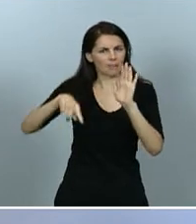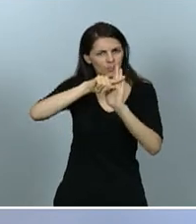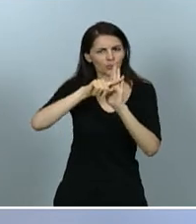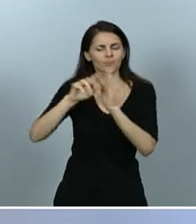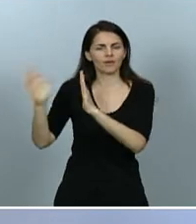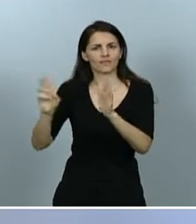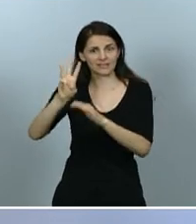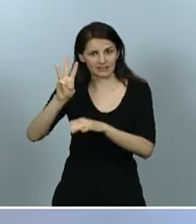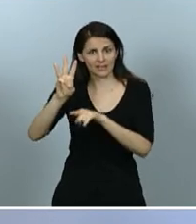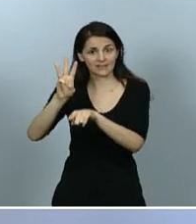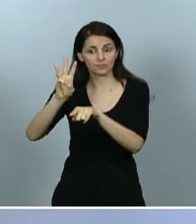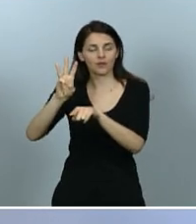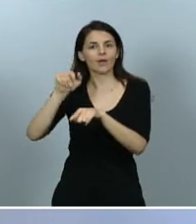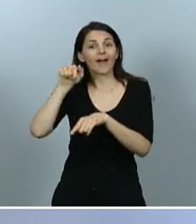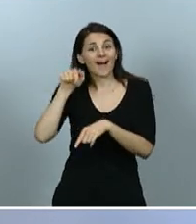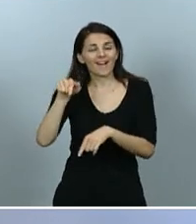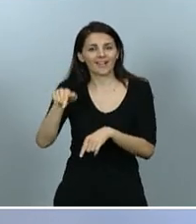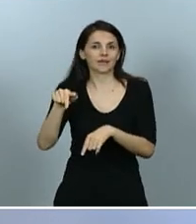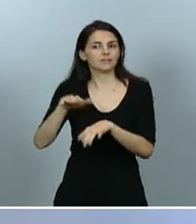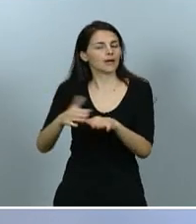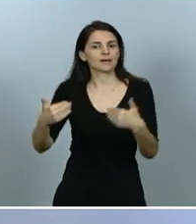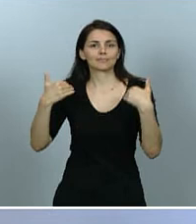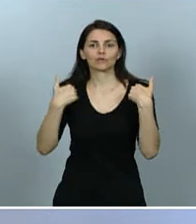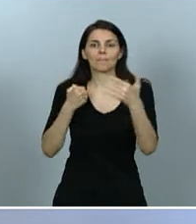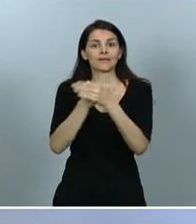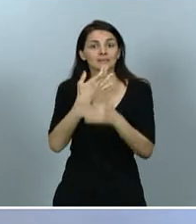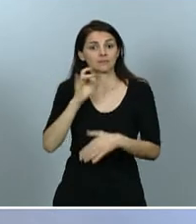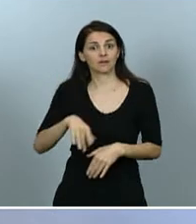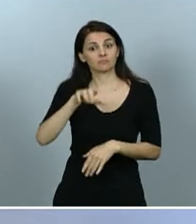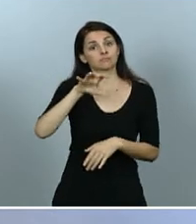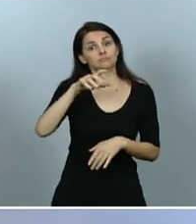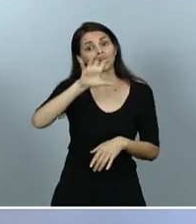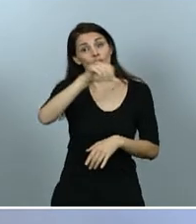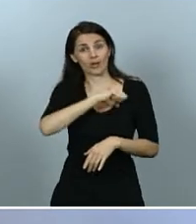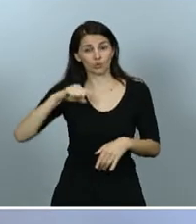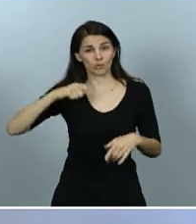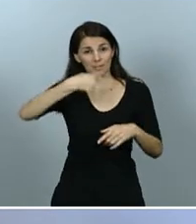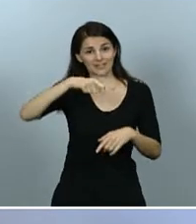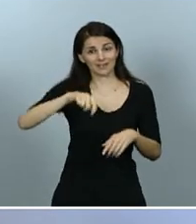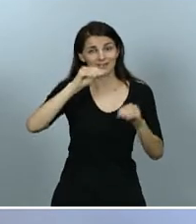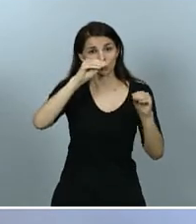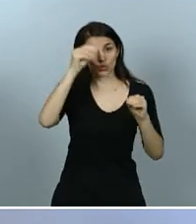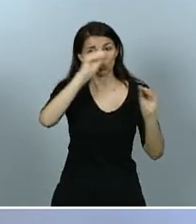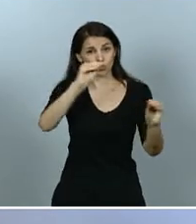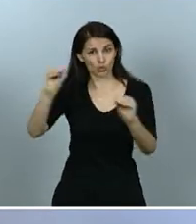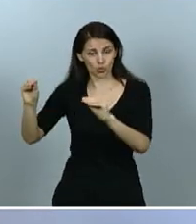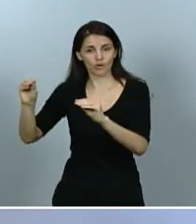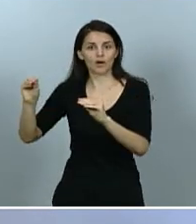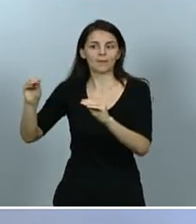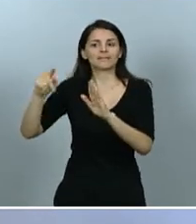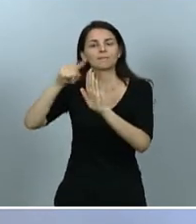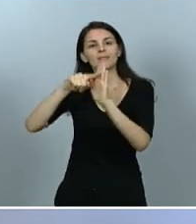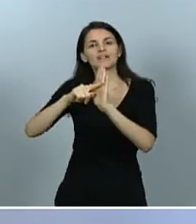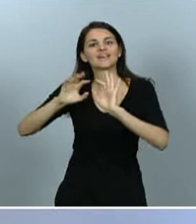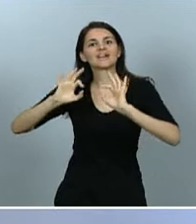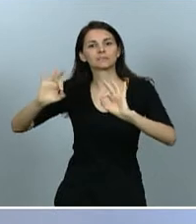Diputados, recae en los presidentes autonómicos la decisión sobre las medidas, el contenido concreto de las